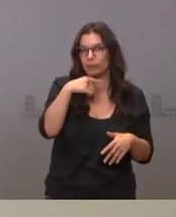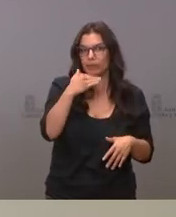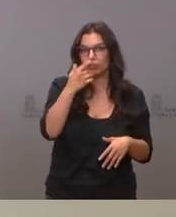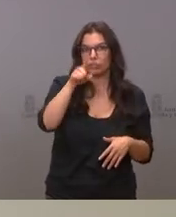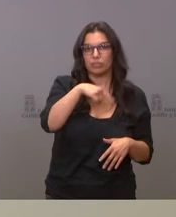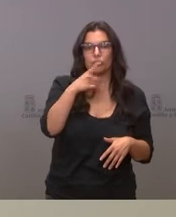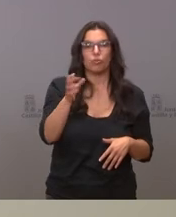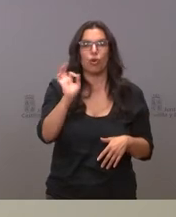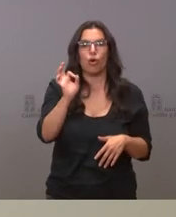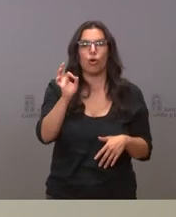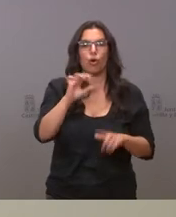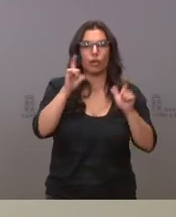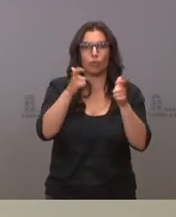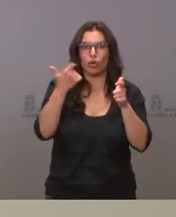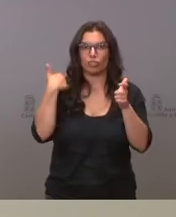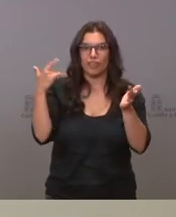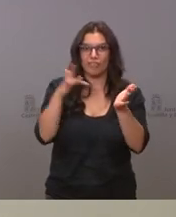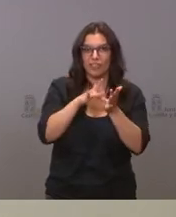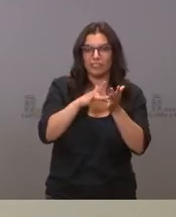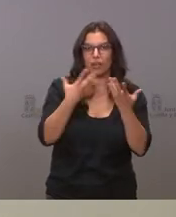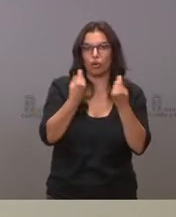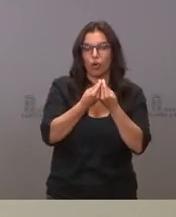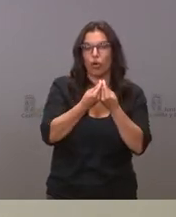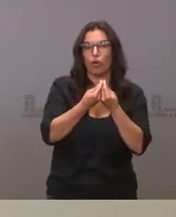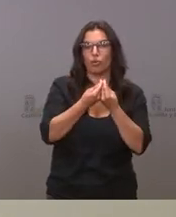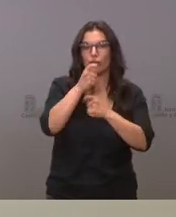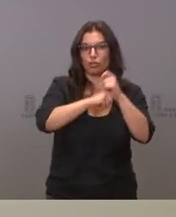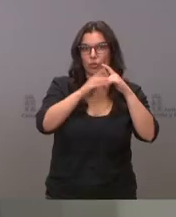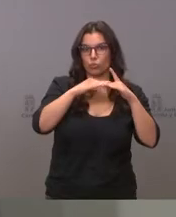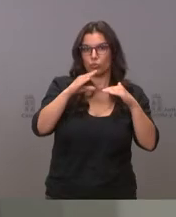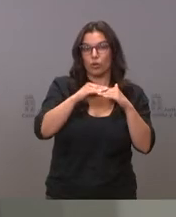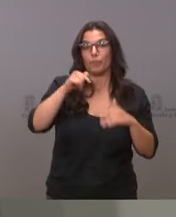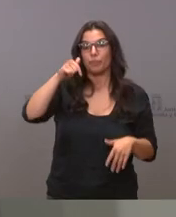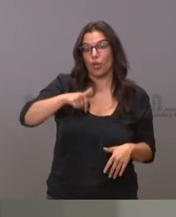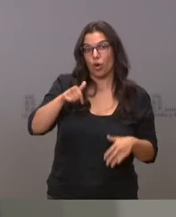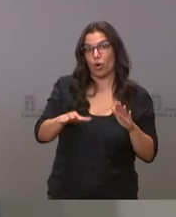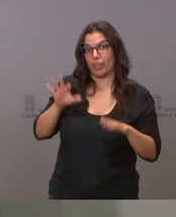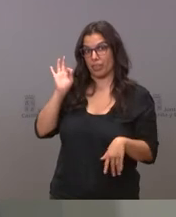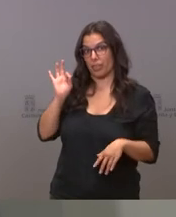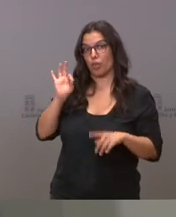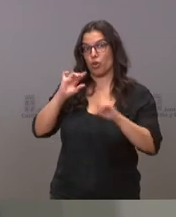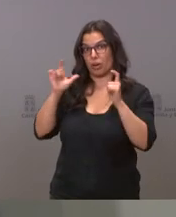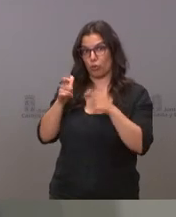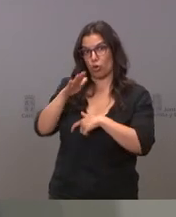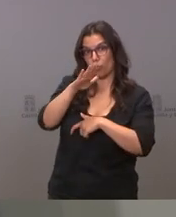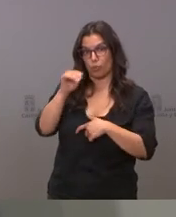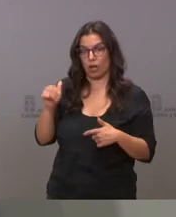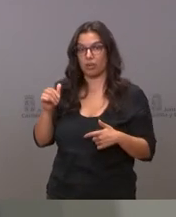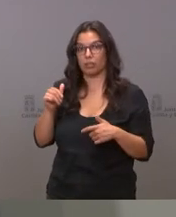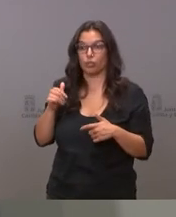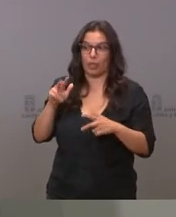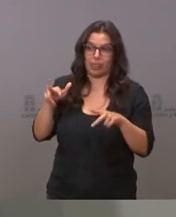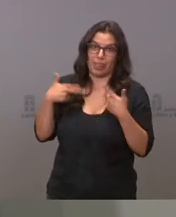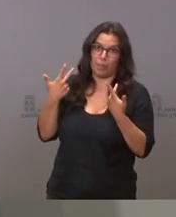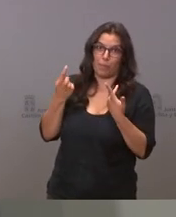tienen ya la reunión fijada con fecha con los se decidido hoy mantener esa reunión con los usuarios déjenme